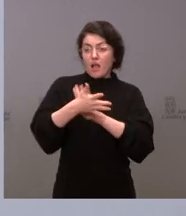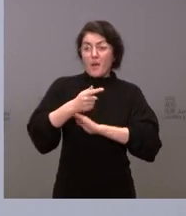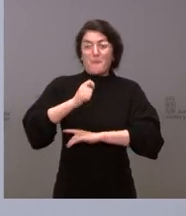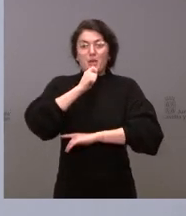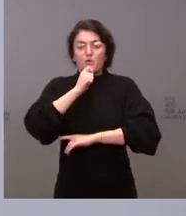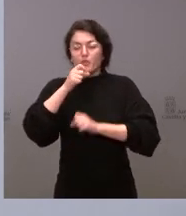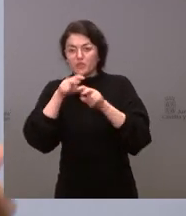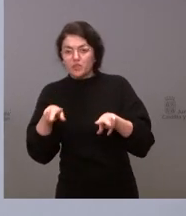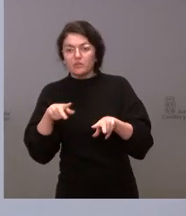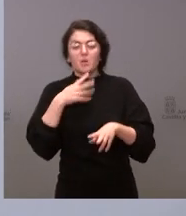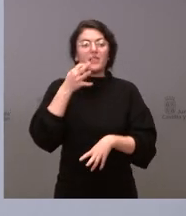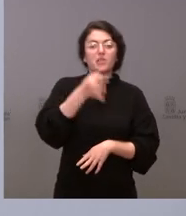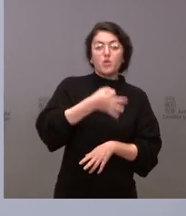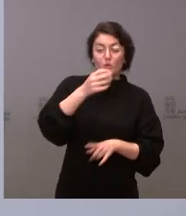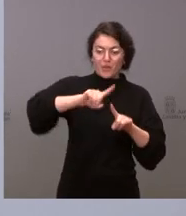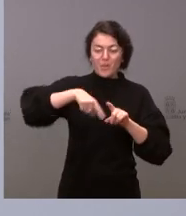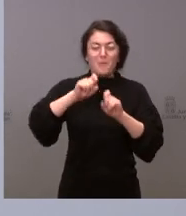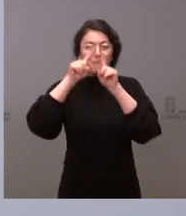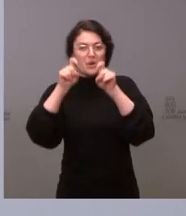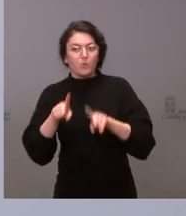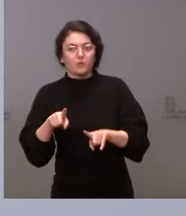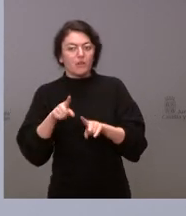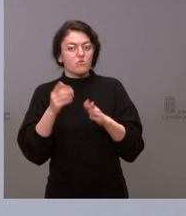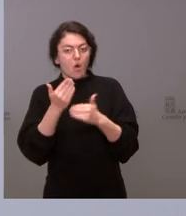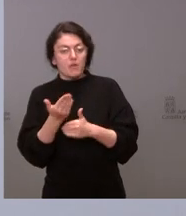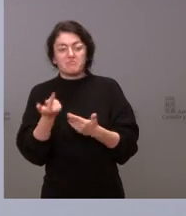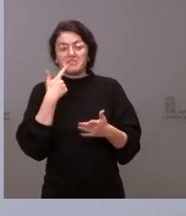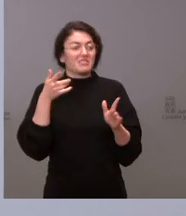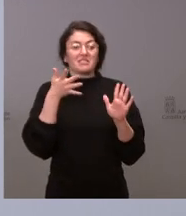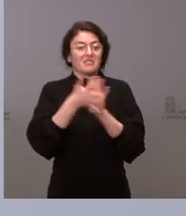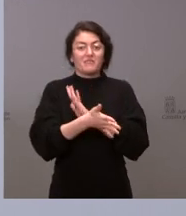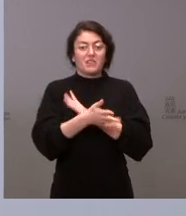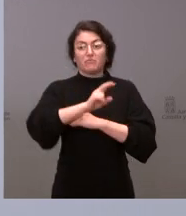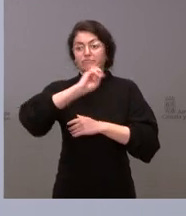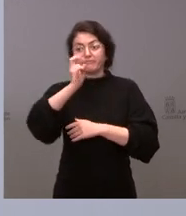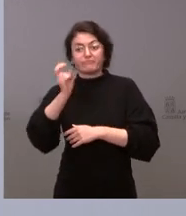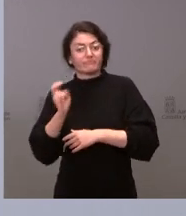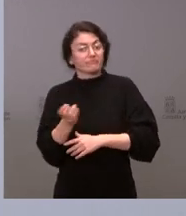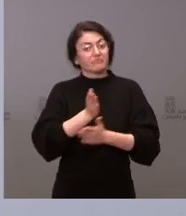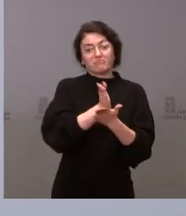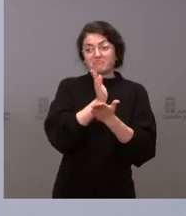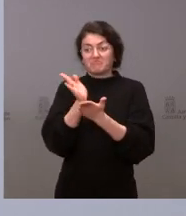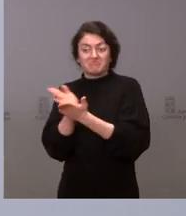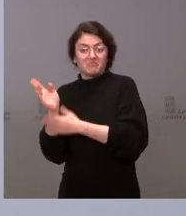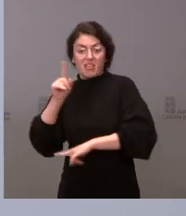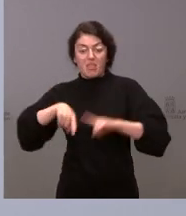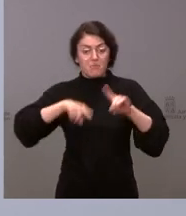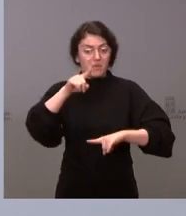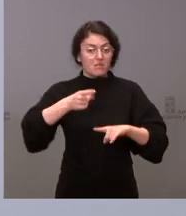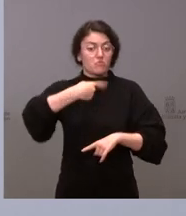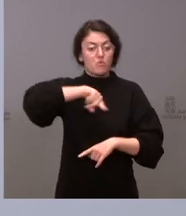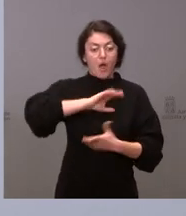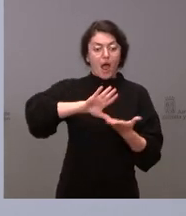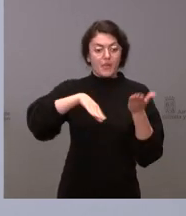En fin, yo creo que hay múltiples variaciones y todos nos tendremos que ir adaptando a esa situación y a esas circunstancias.